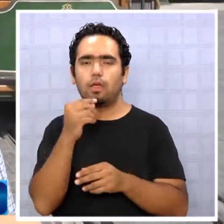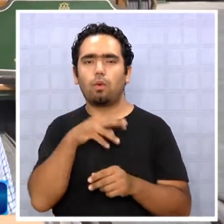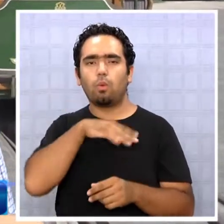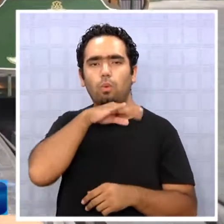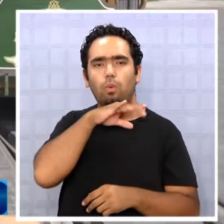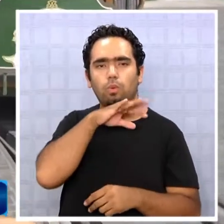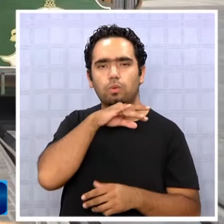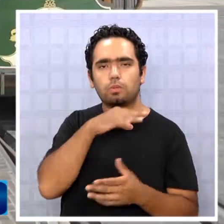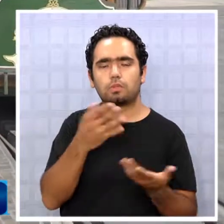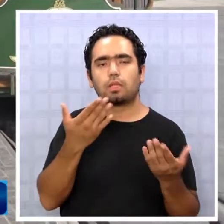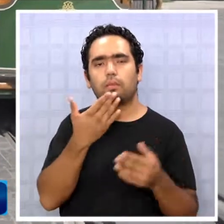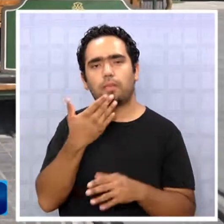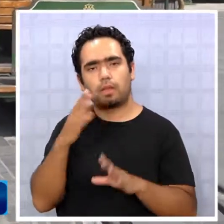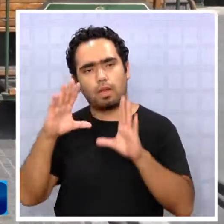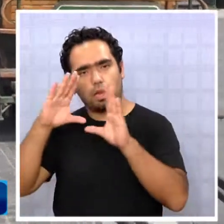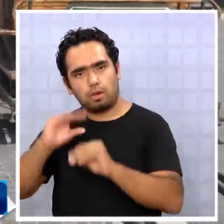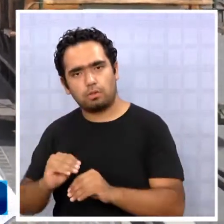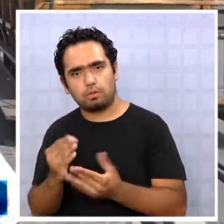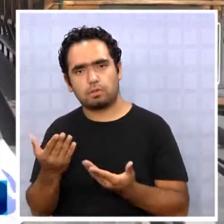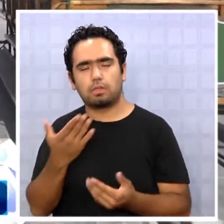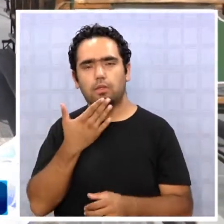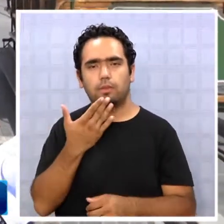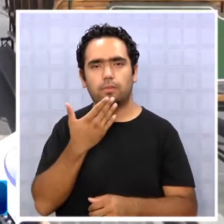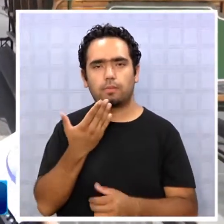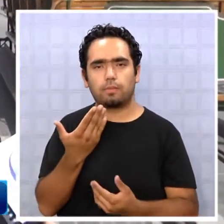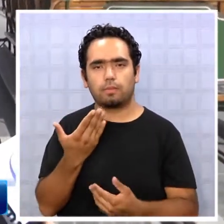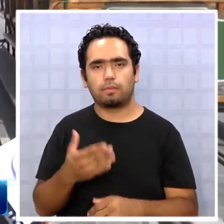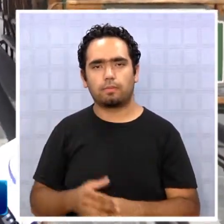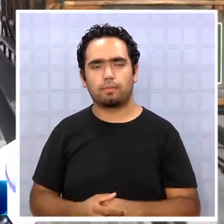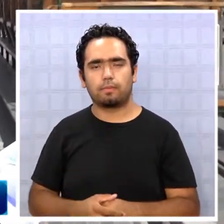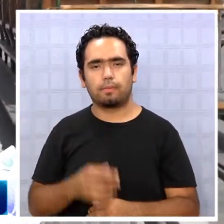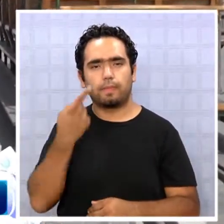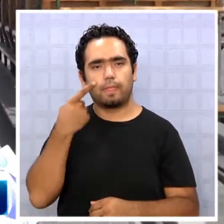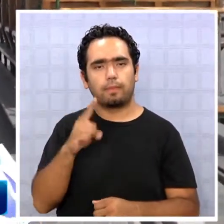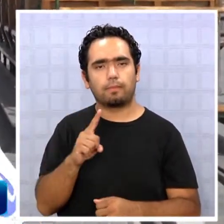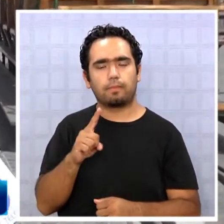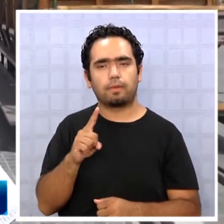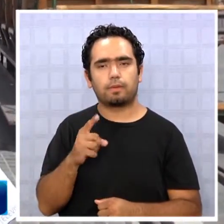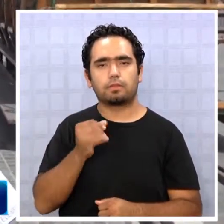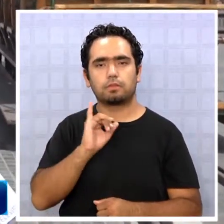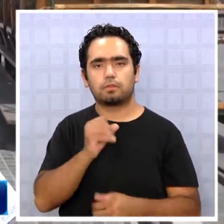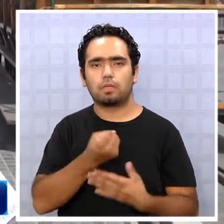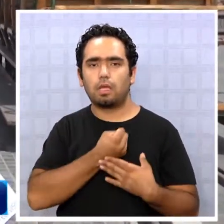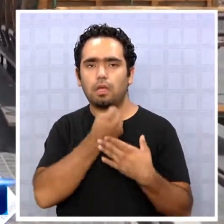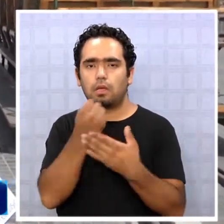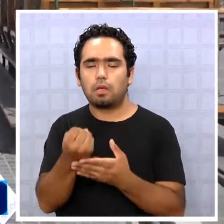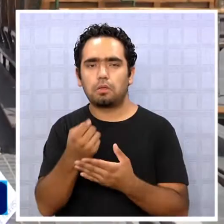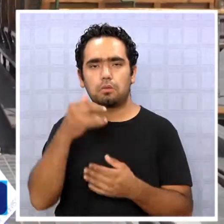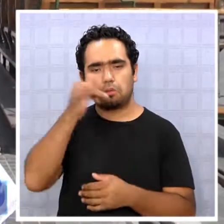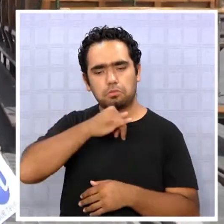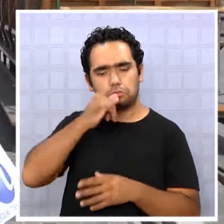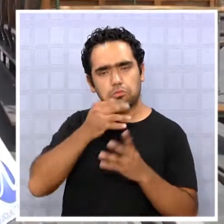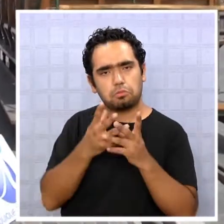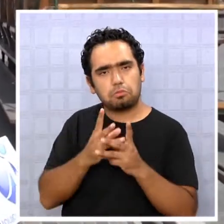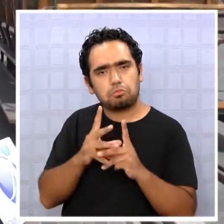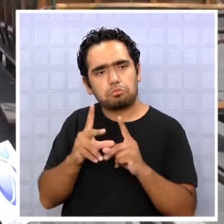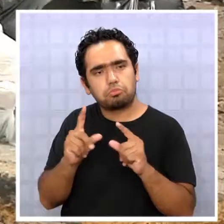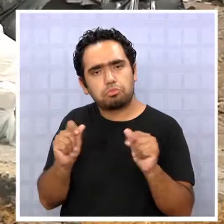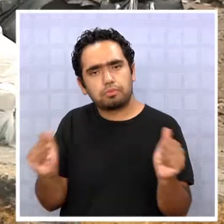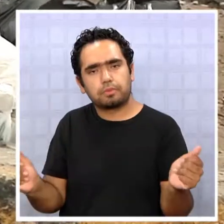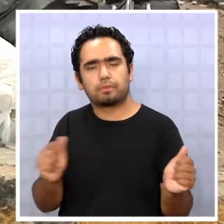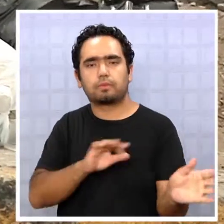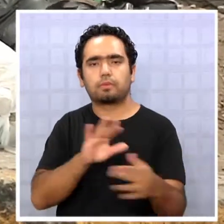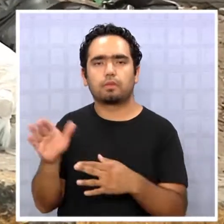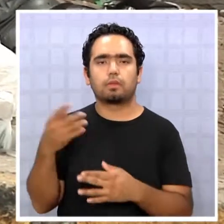en el día en estos sectores. Lo van a implementar para la noche también, o sea, pero si ayuda a la descongestión de la basura sería ideal.